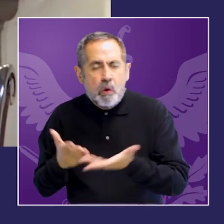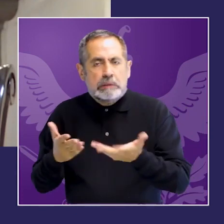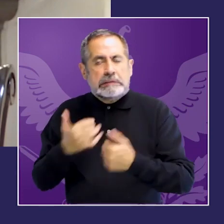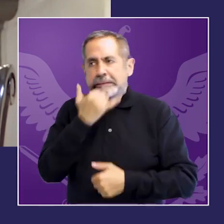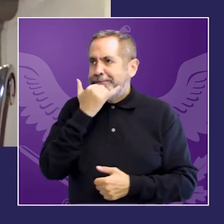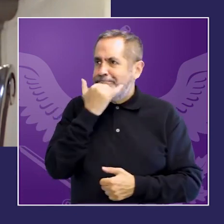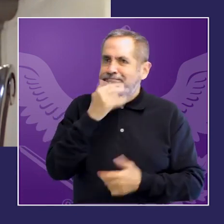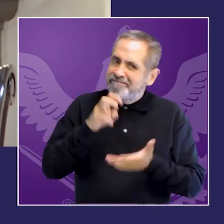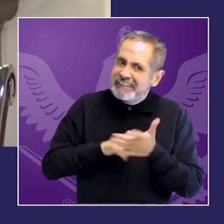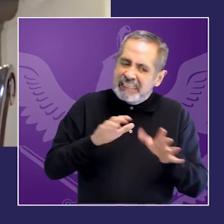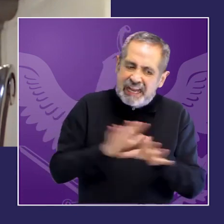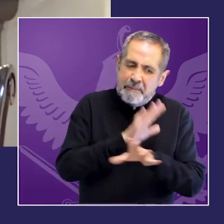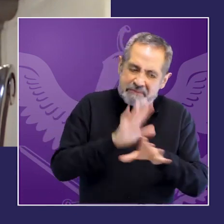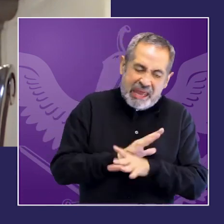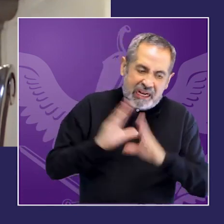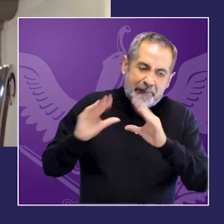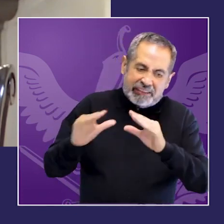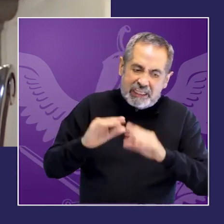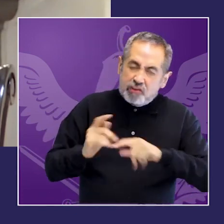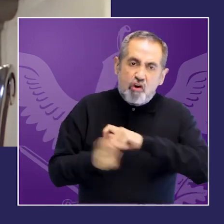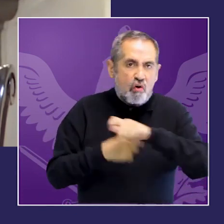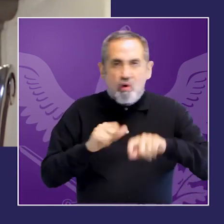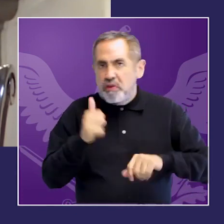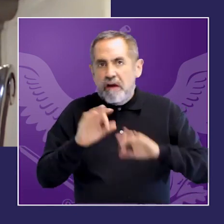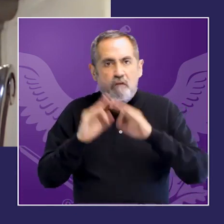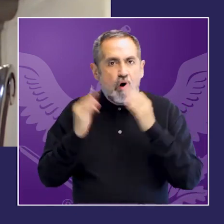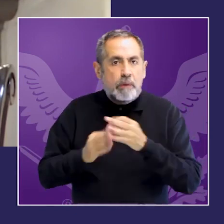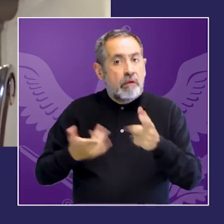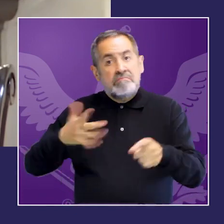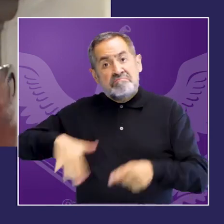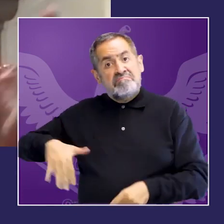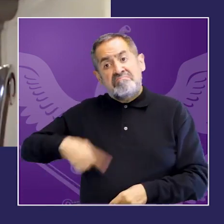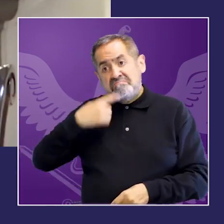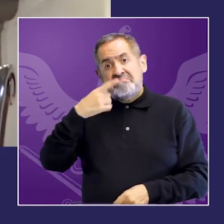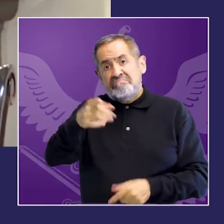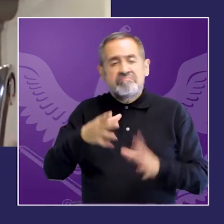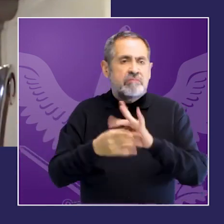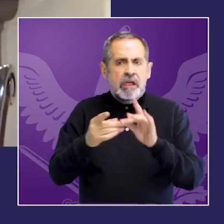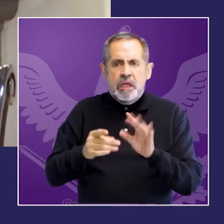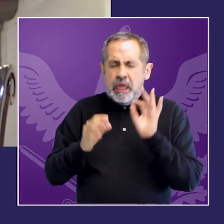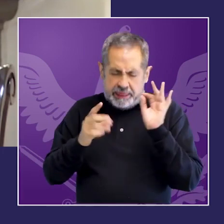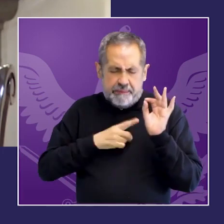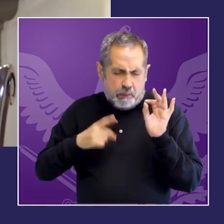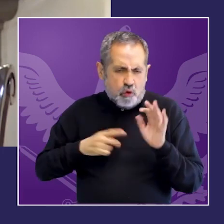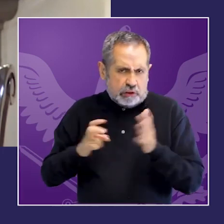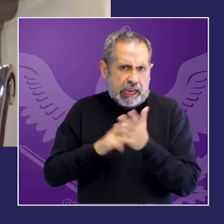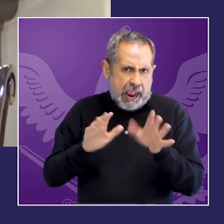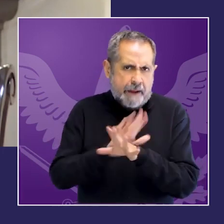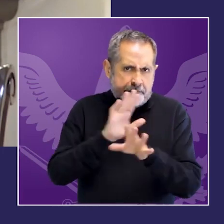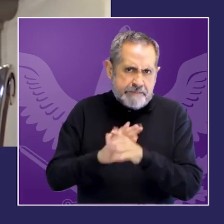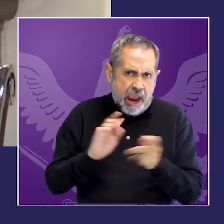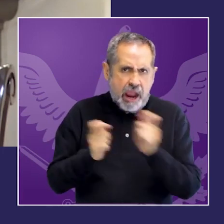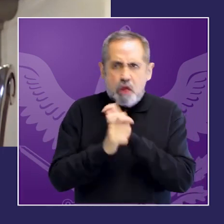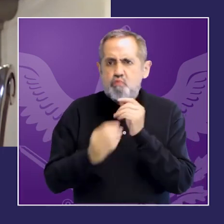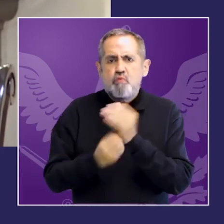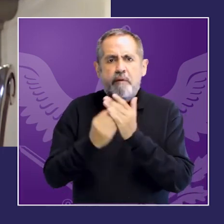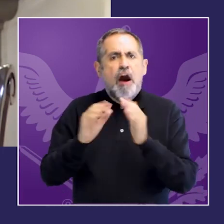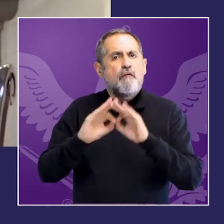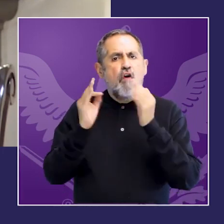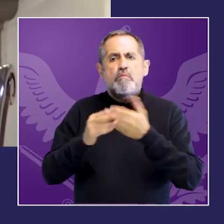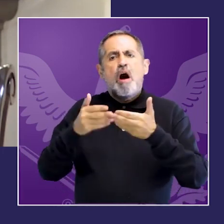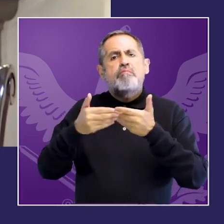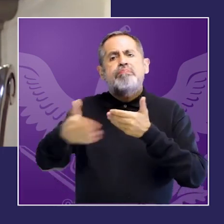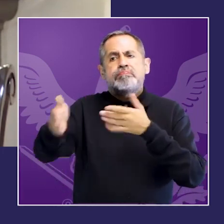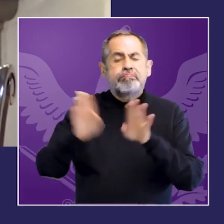las capacitaciones y que teníamos que modificar de esas capacitaciones porque obviamente como recién decía todo es perfectible porque estamos